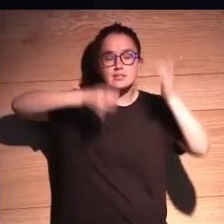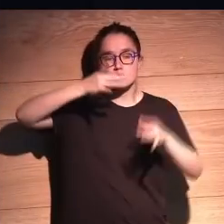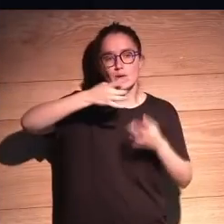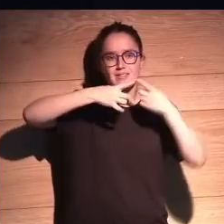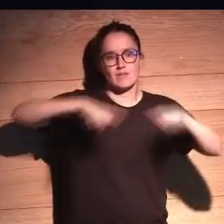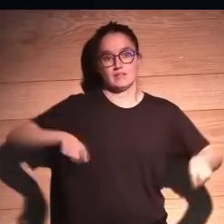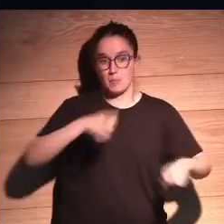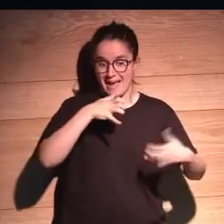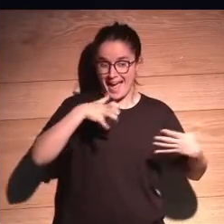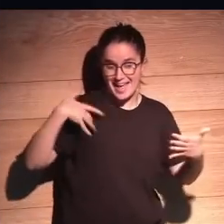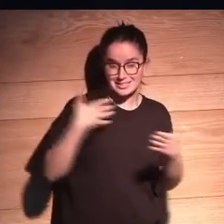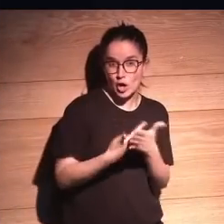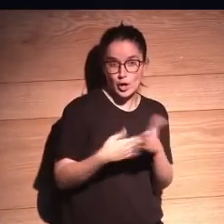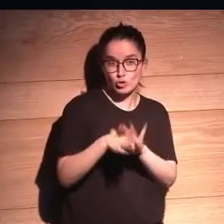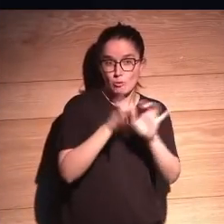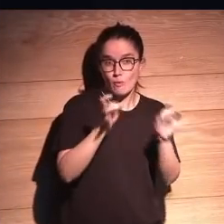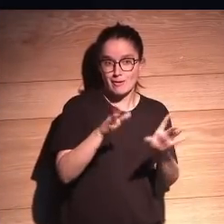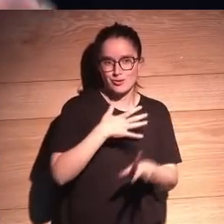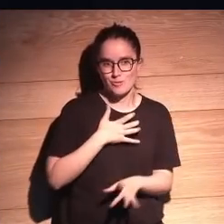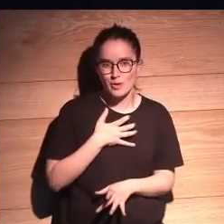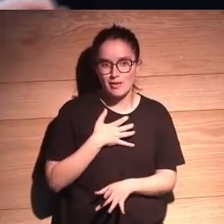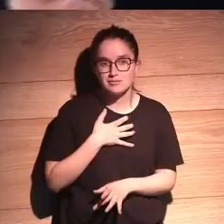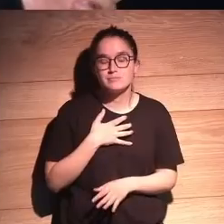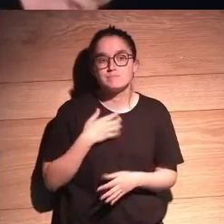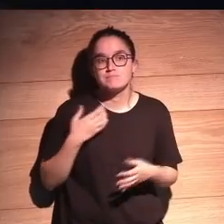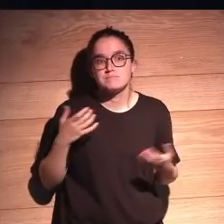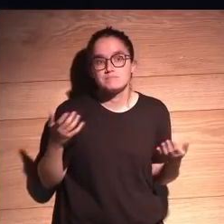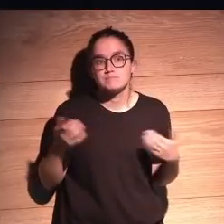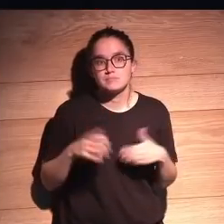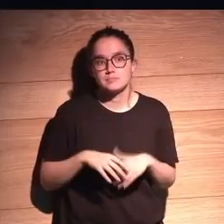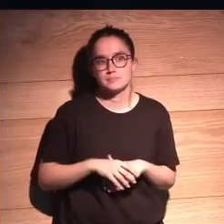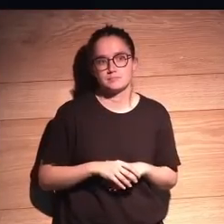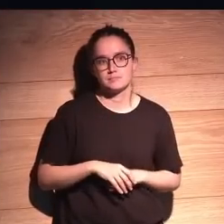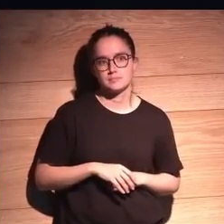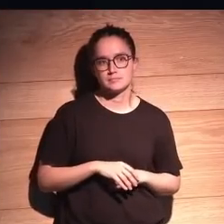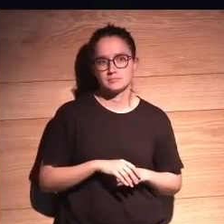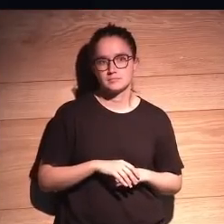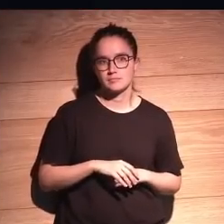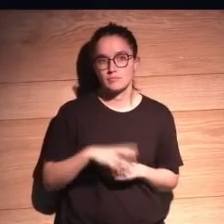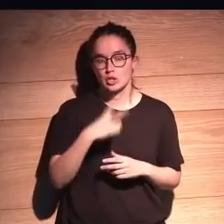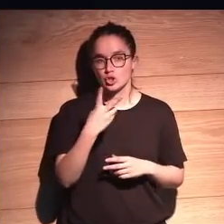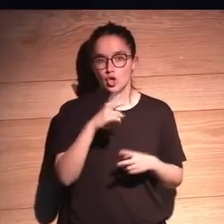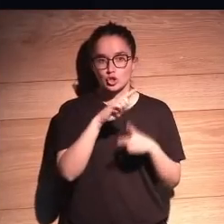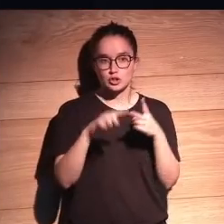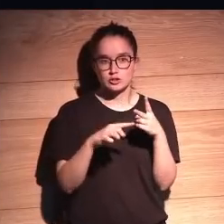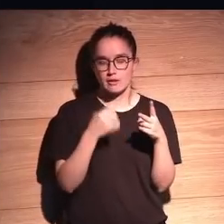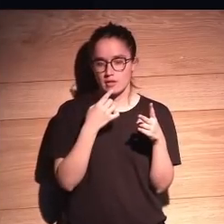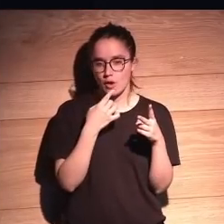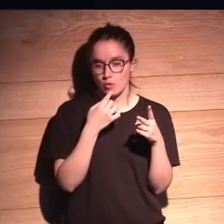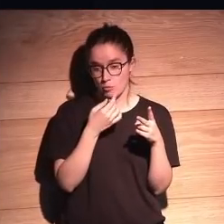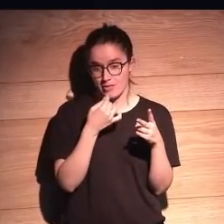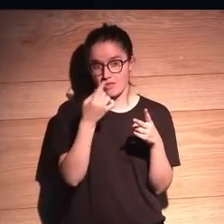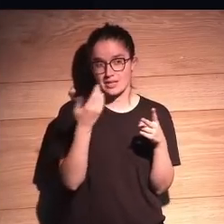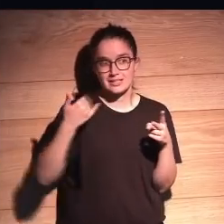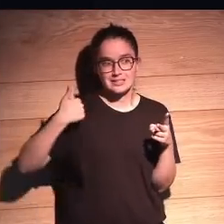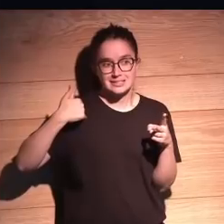muy diferentes a las que hemos tenido hasta ahora. Y pues hay dos temas que siempre digo y los voy